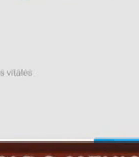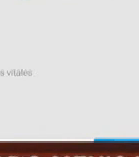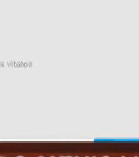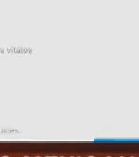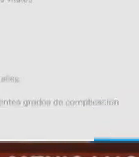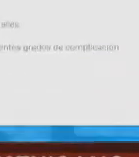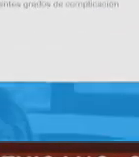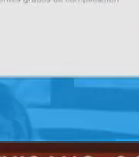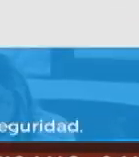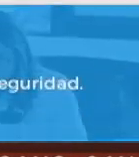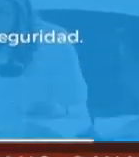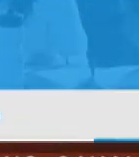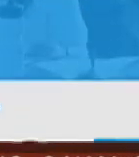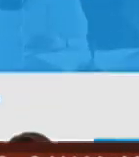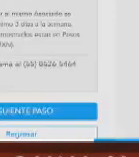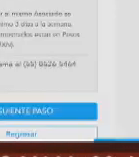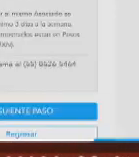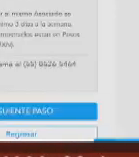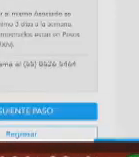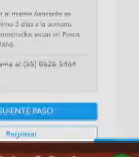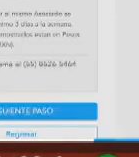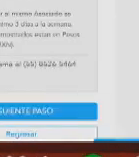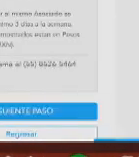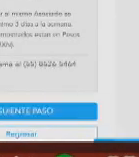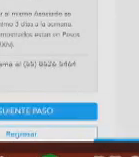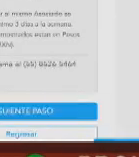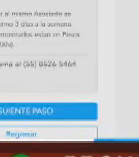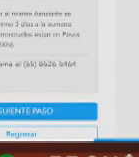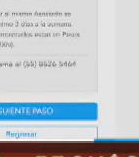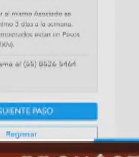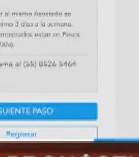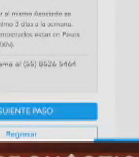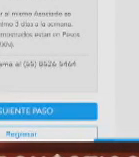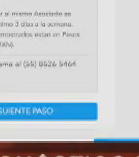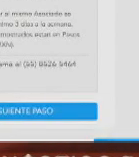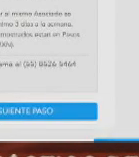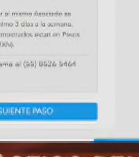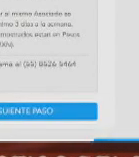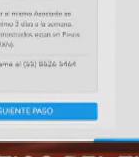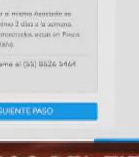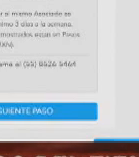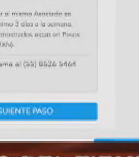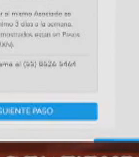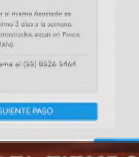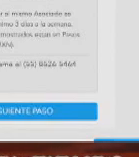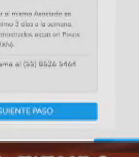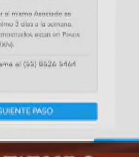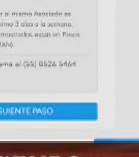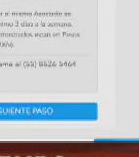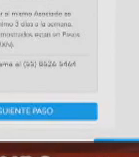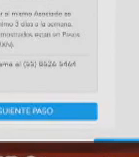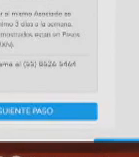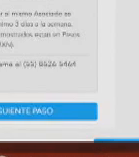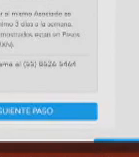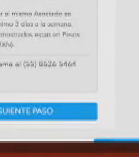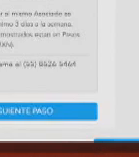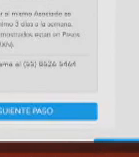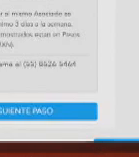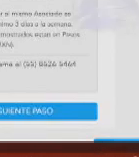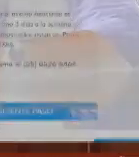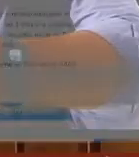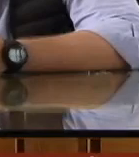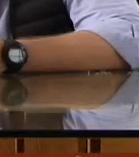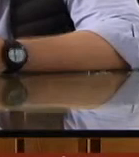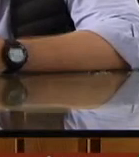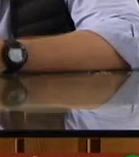persona ideal para cuidar a un adulto mayor basta ingresar las necesidades del paciente y el tiempo diario o días de la semana que requiere la atención